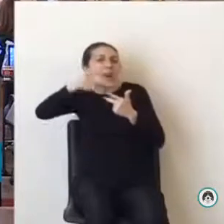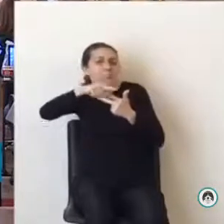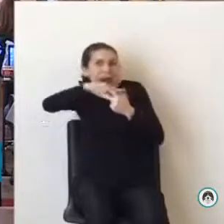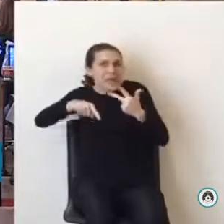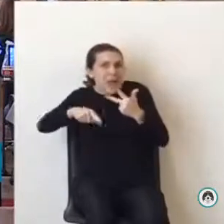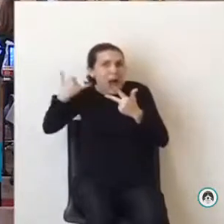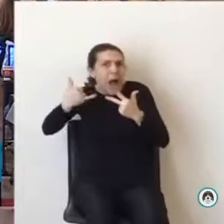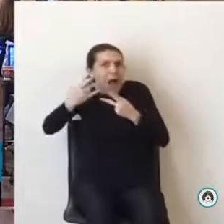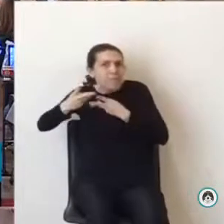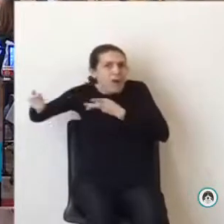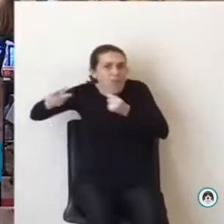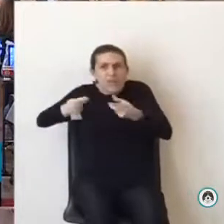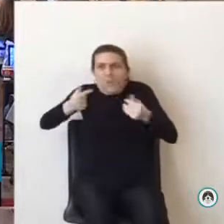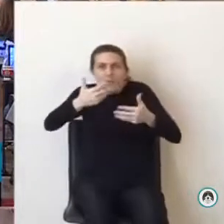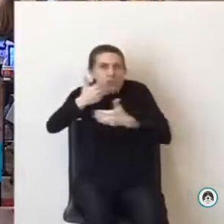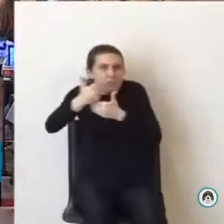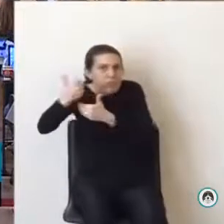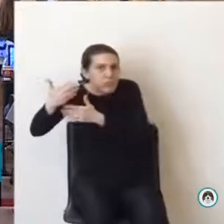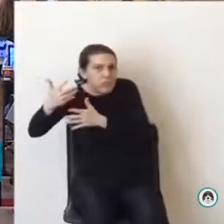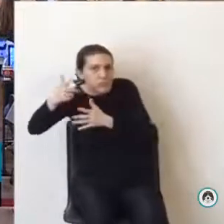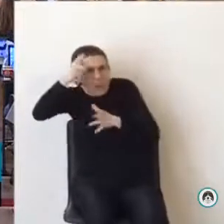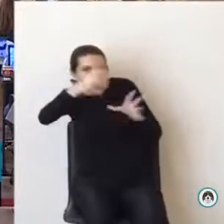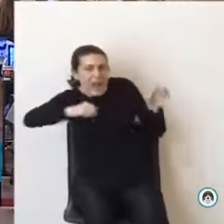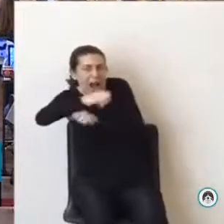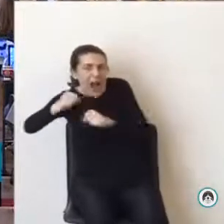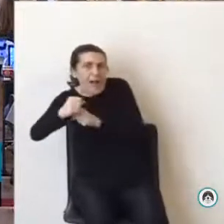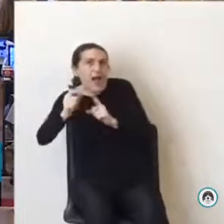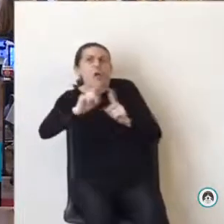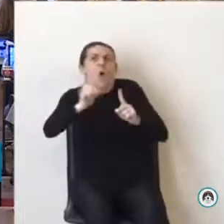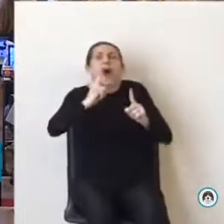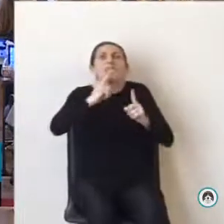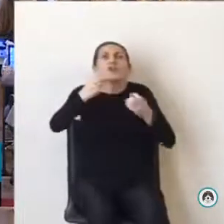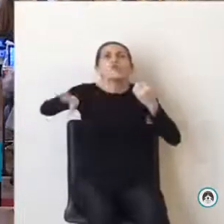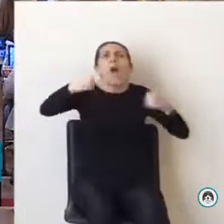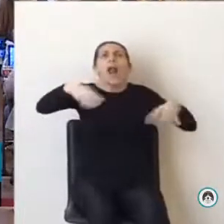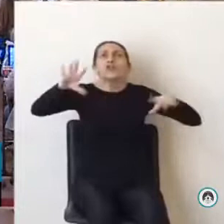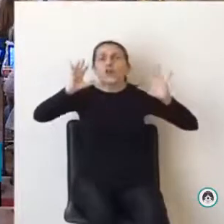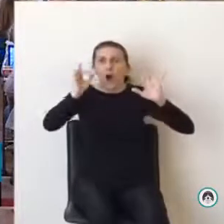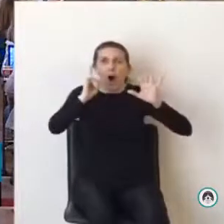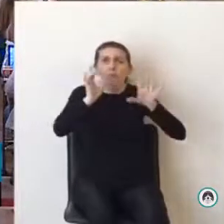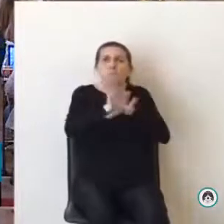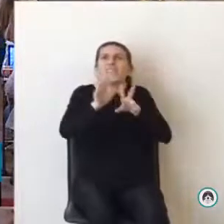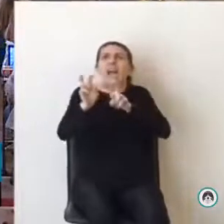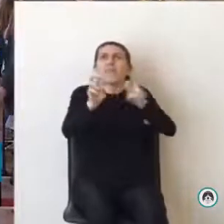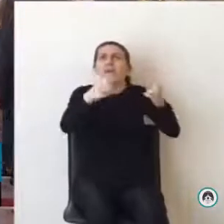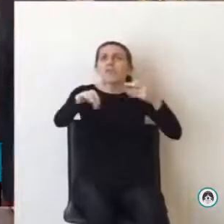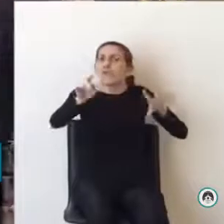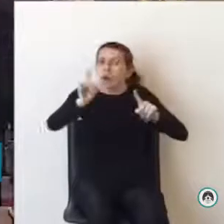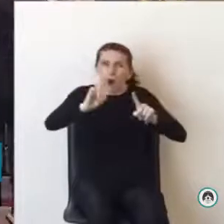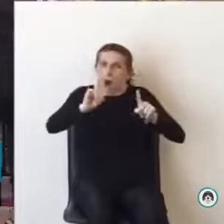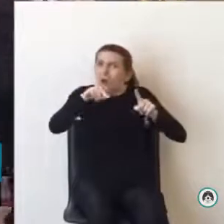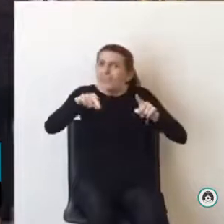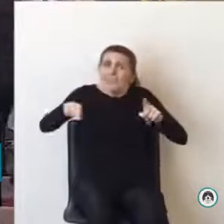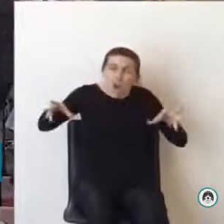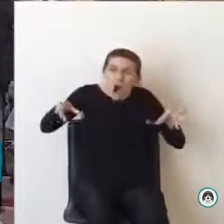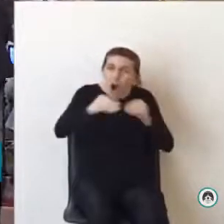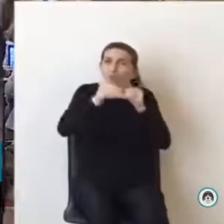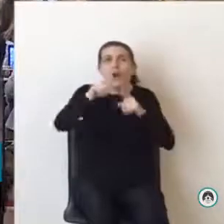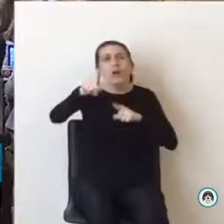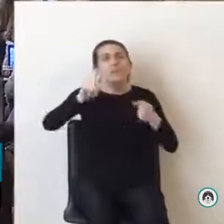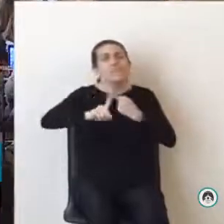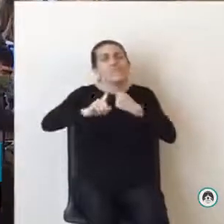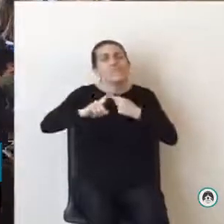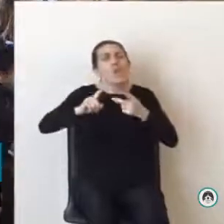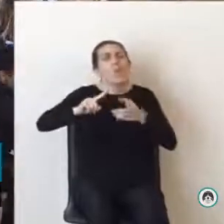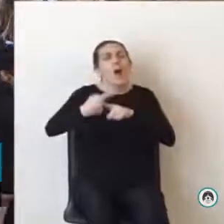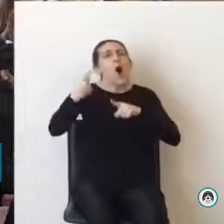son cuestiones sueltas lo que nos preocupa a nosotros que tiene que ver con una política, una política de haberle